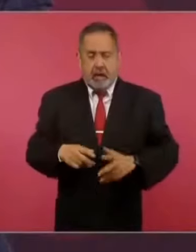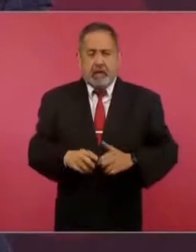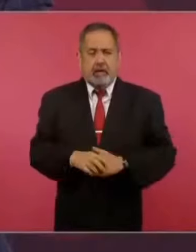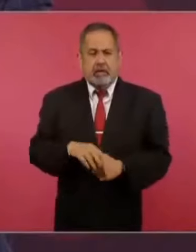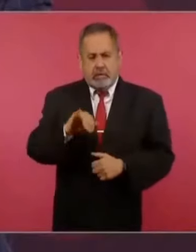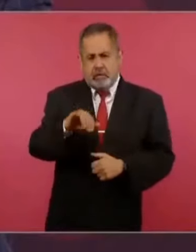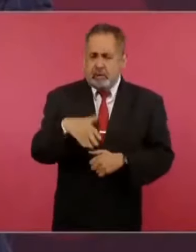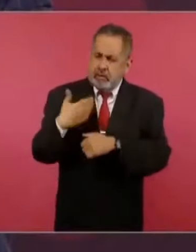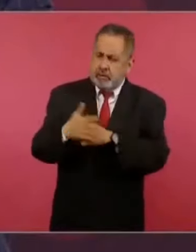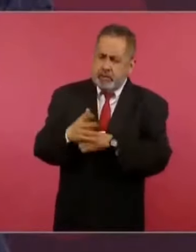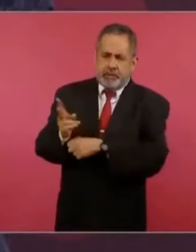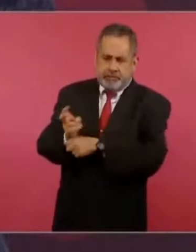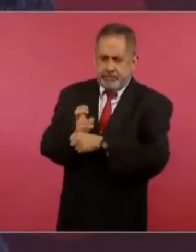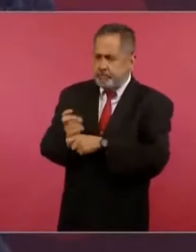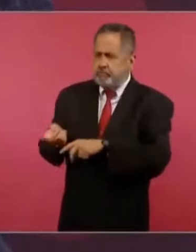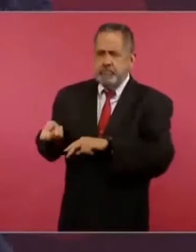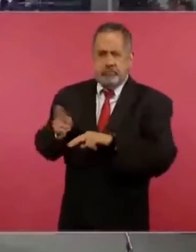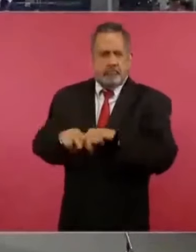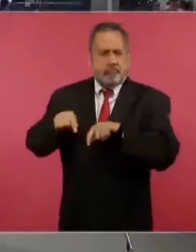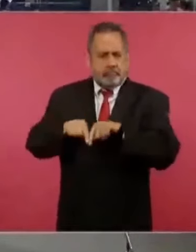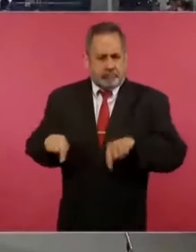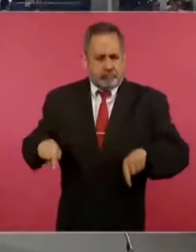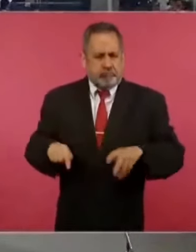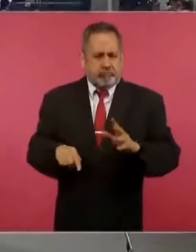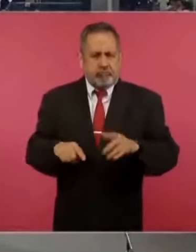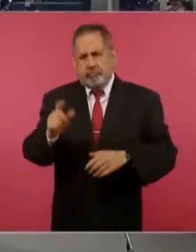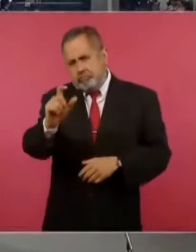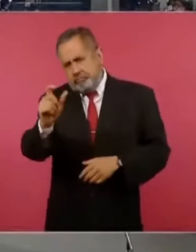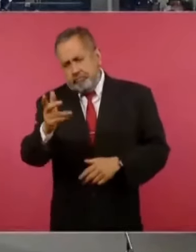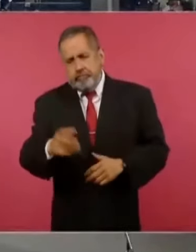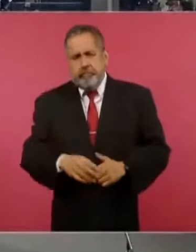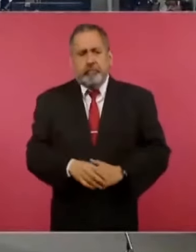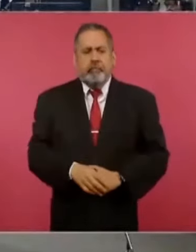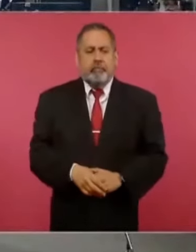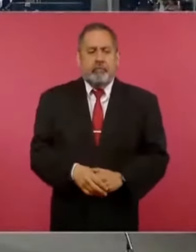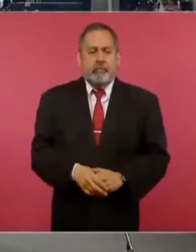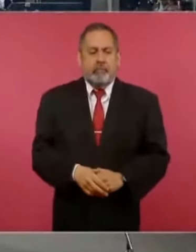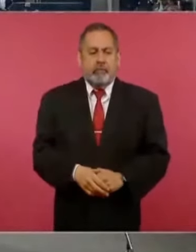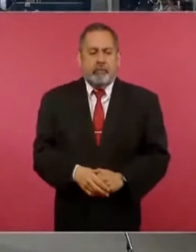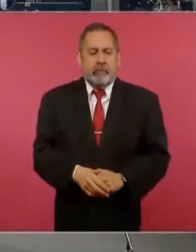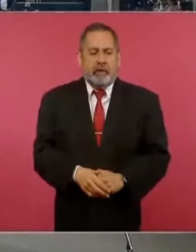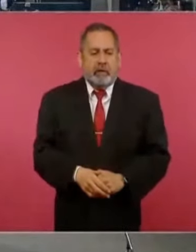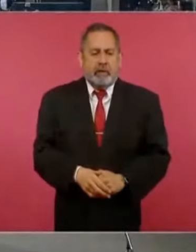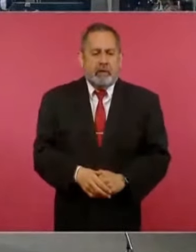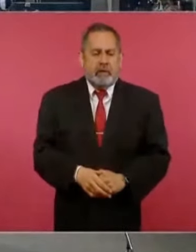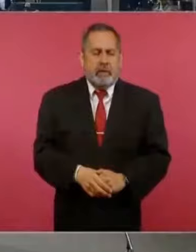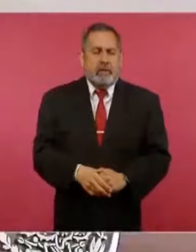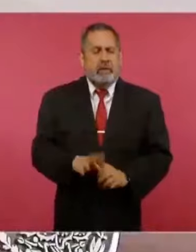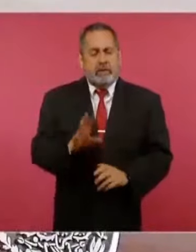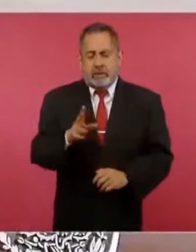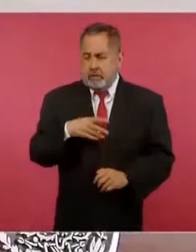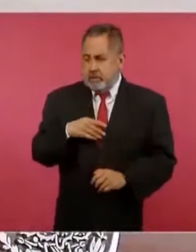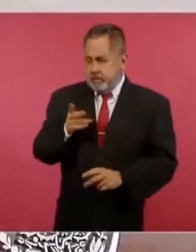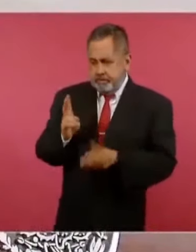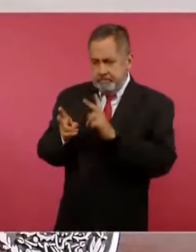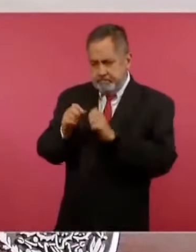Sí, los vamos a traer. Ok, ¿cómo para cuándo sería? Pues nos ponemos de acuerdo,